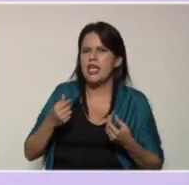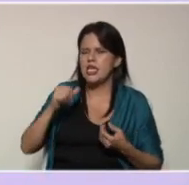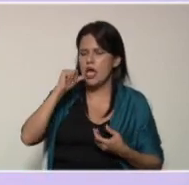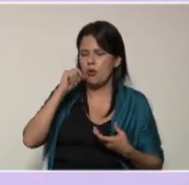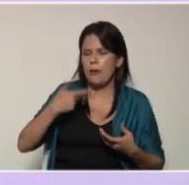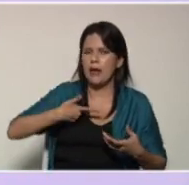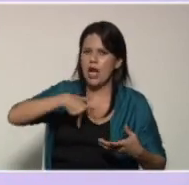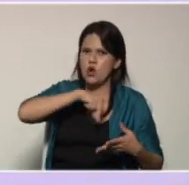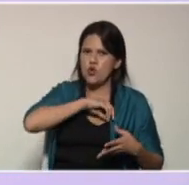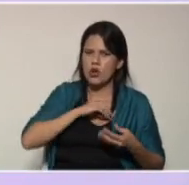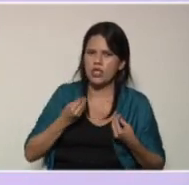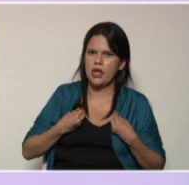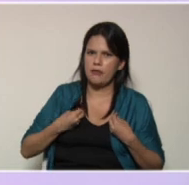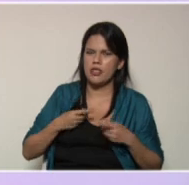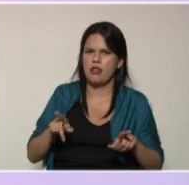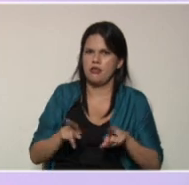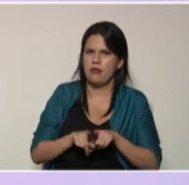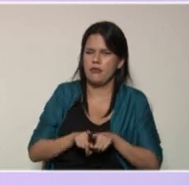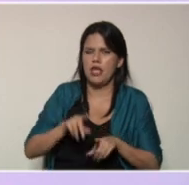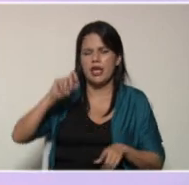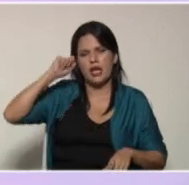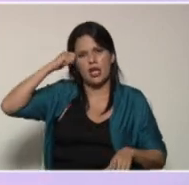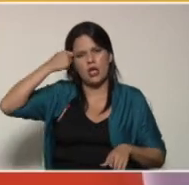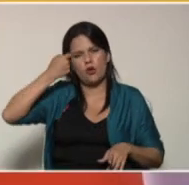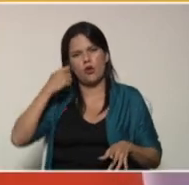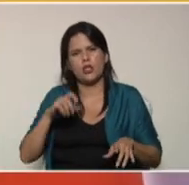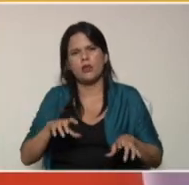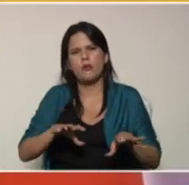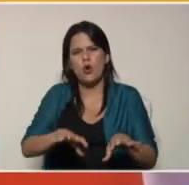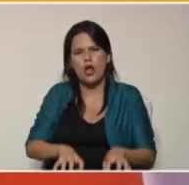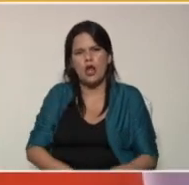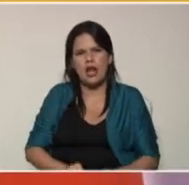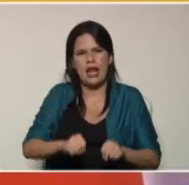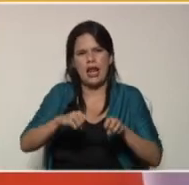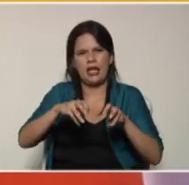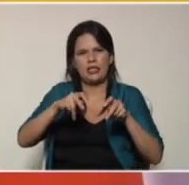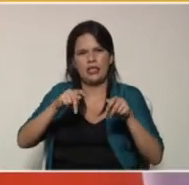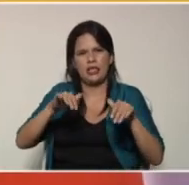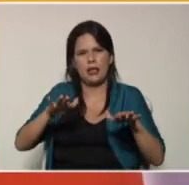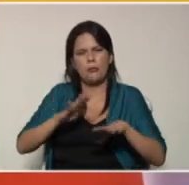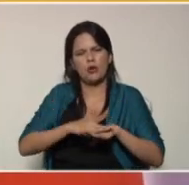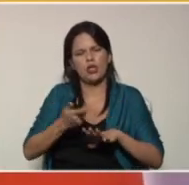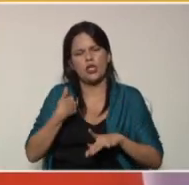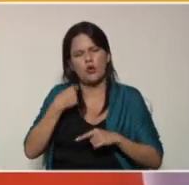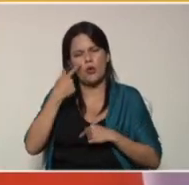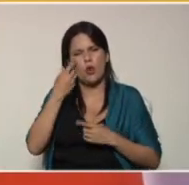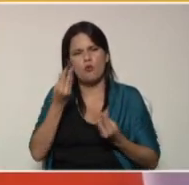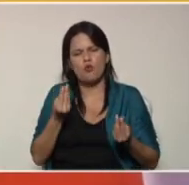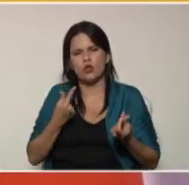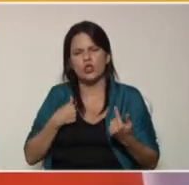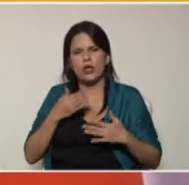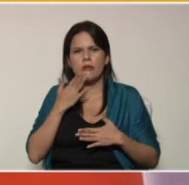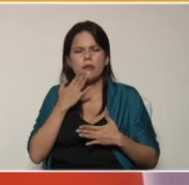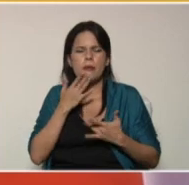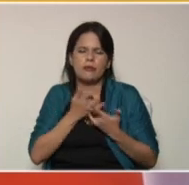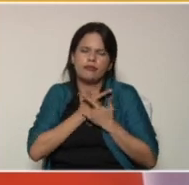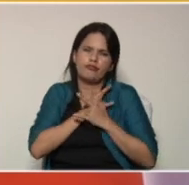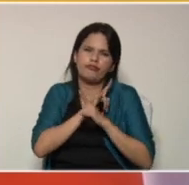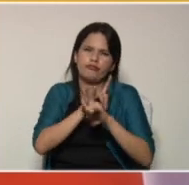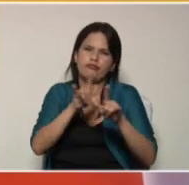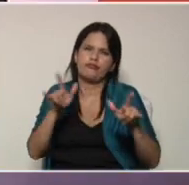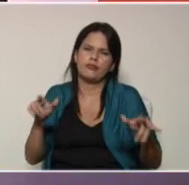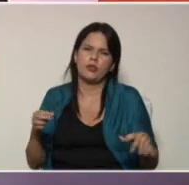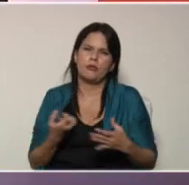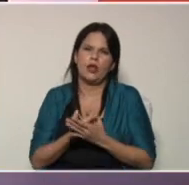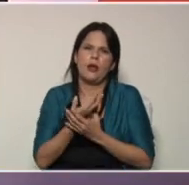vida también no y también removerles la tierra porque yo observo mucho que mi mamá ama las plantas y ellas